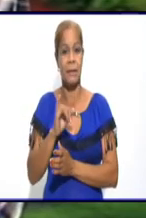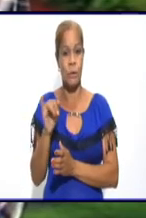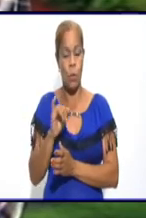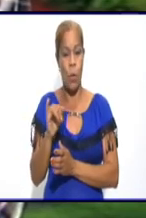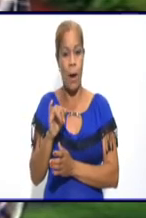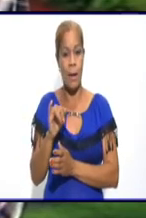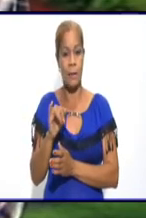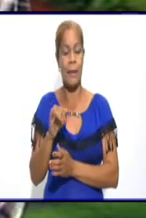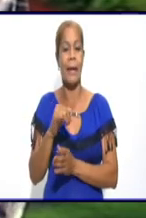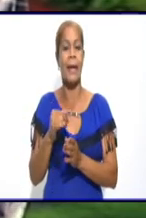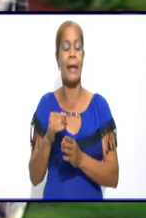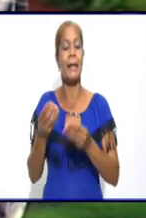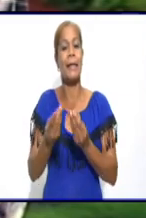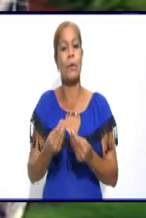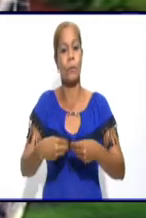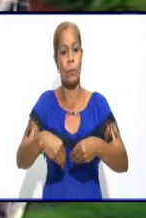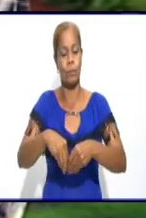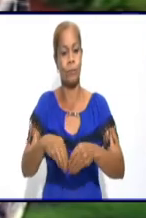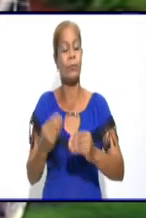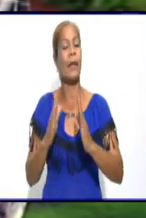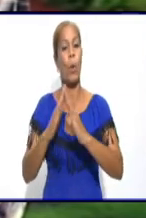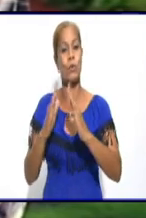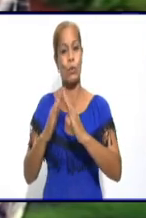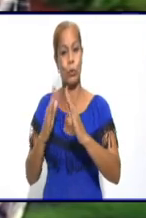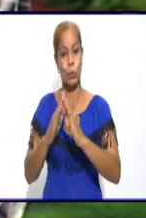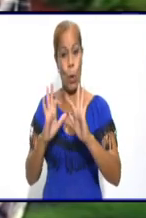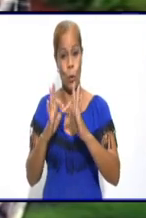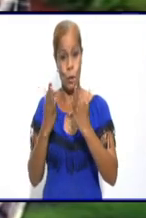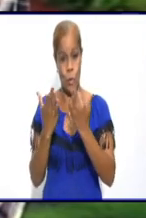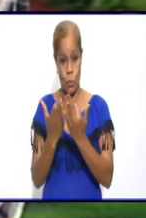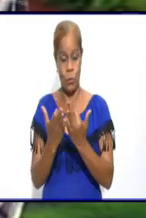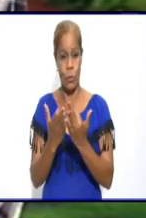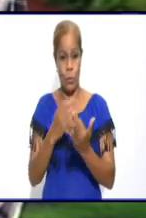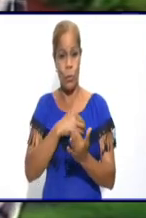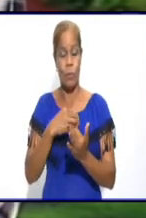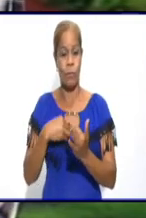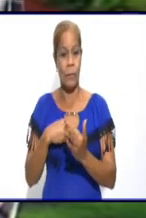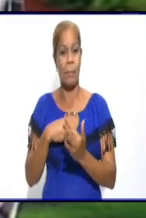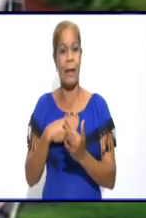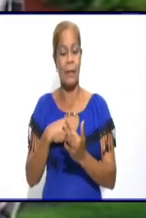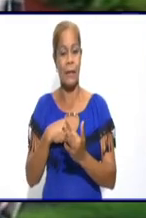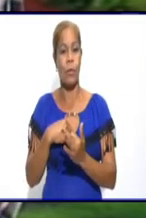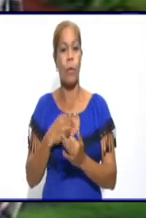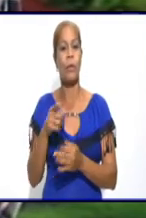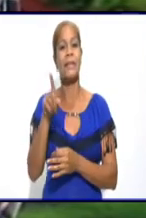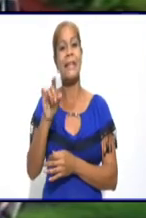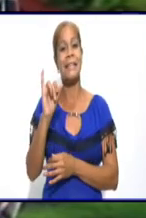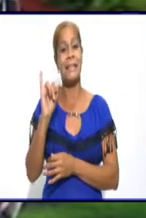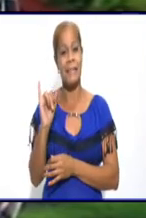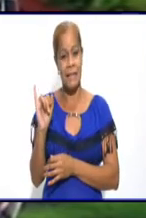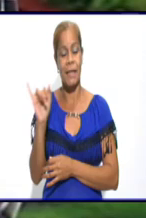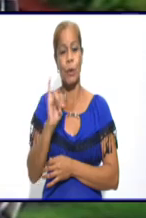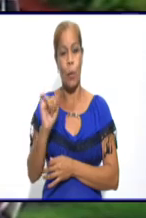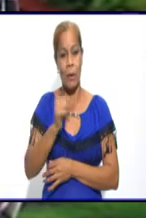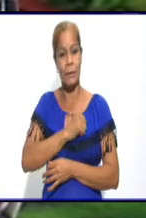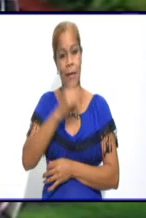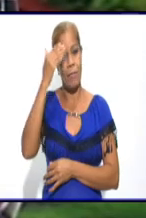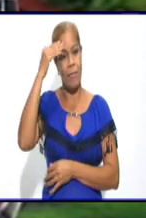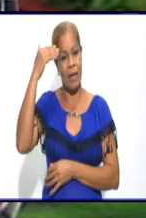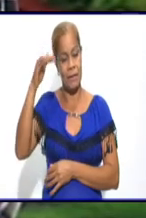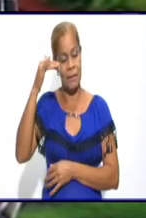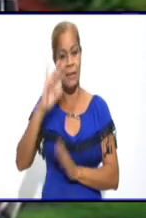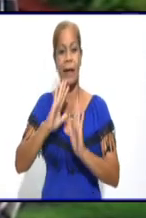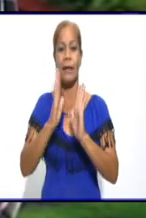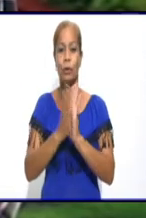reparto Siboney en esta ciudad de Bayamo por la entrega, por la seriedad y por la profesionalidad. Y